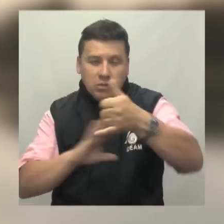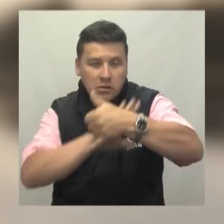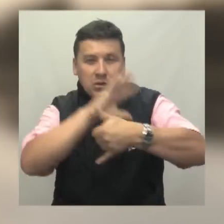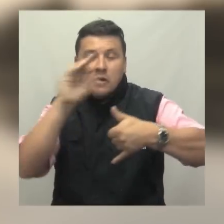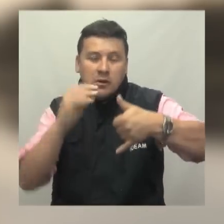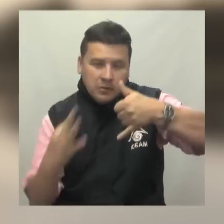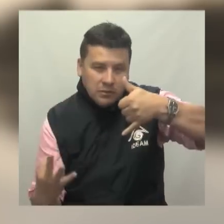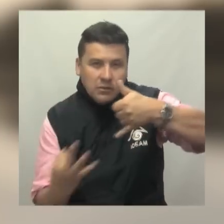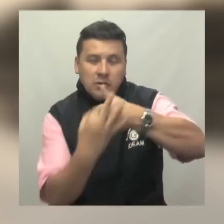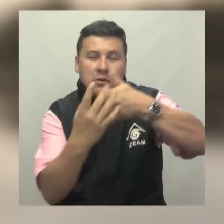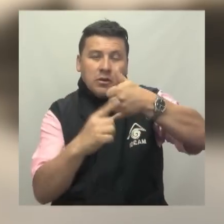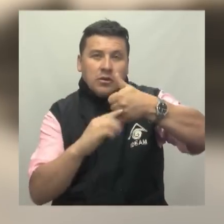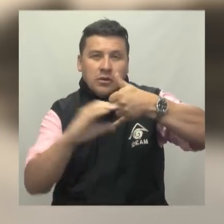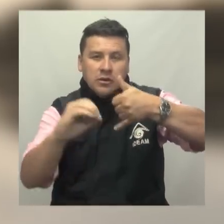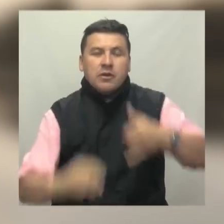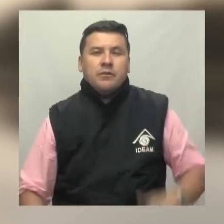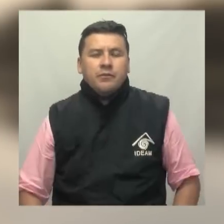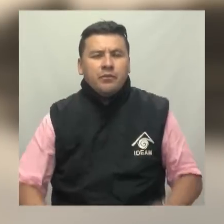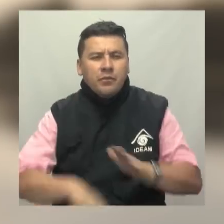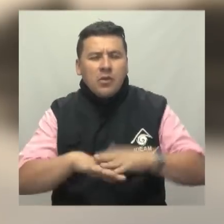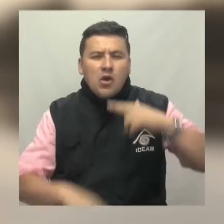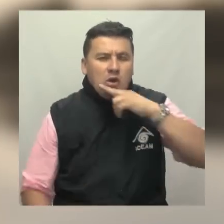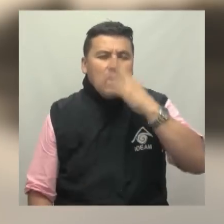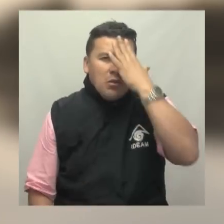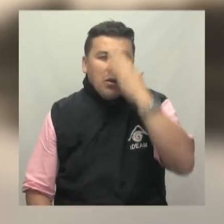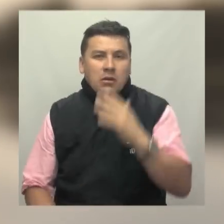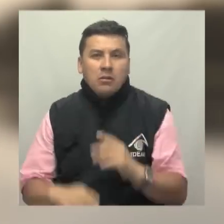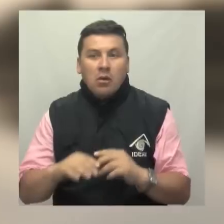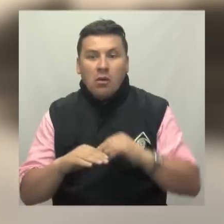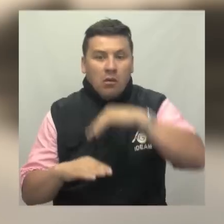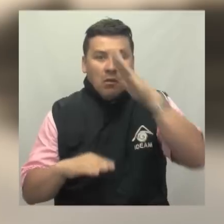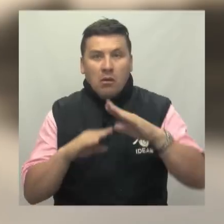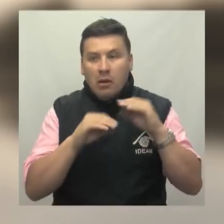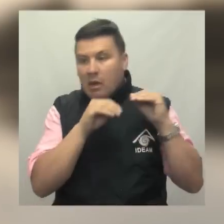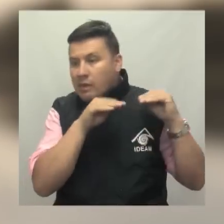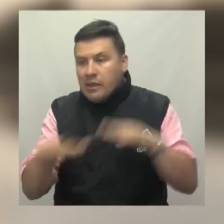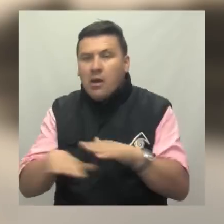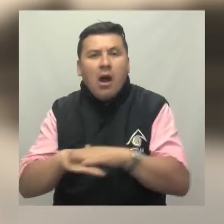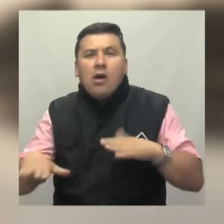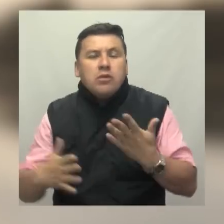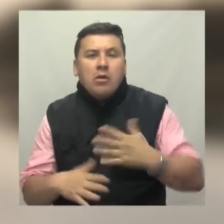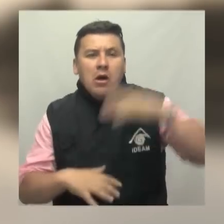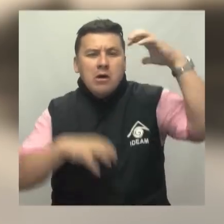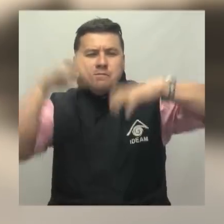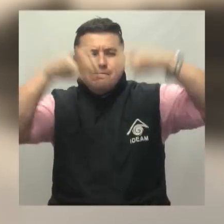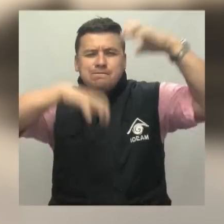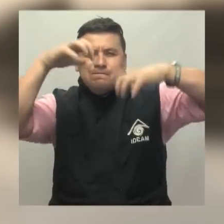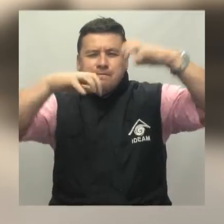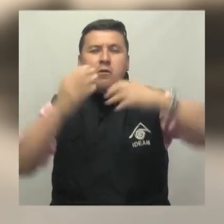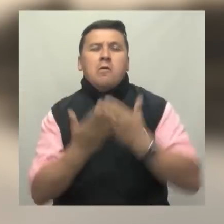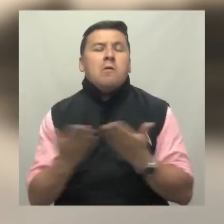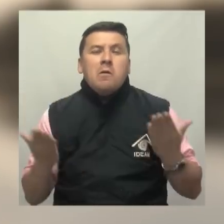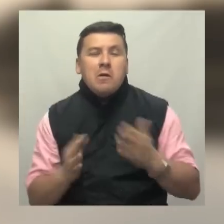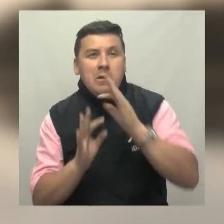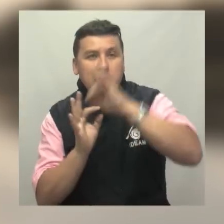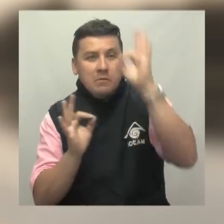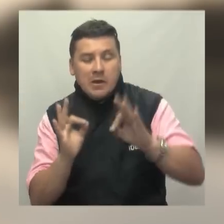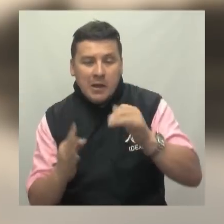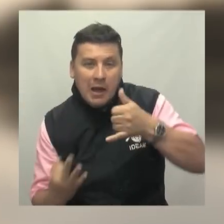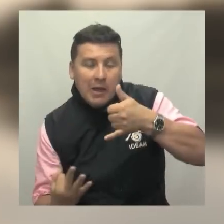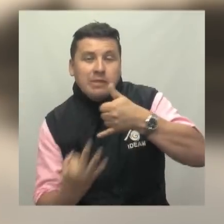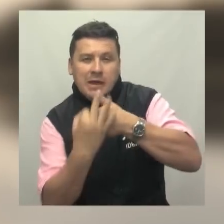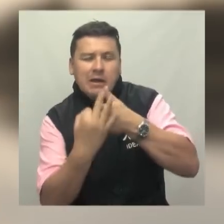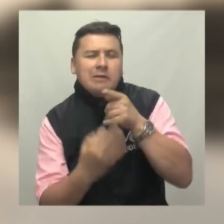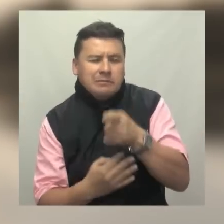Caribe, la zona andina y la Orinoquía. Alerta roja por alta amenaza de deslizamientos de tierra, ocasionados por las fuertes lluvias en la región